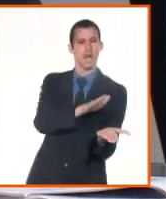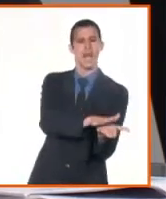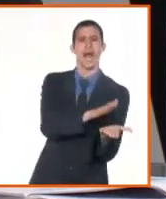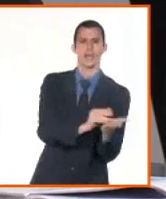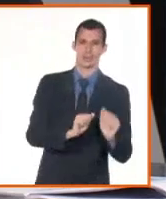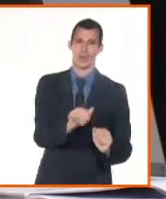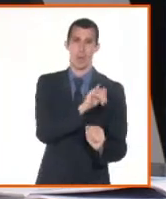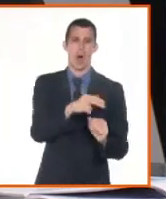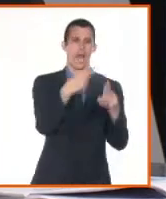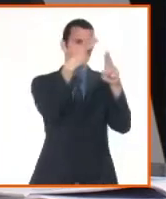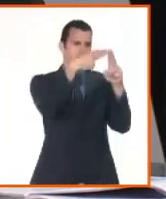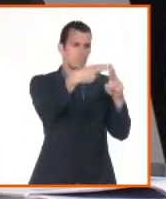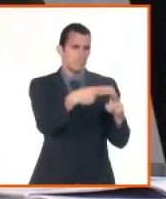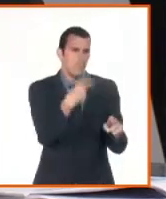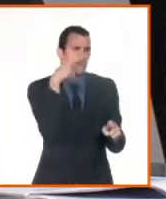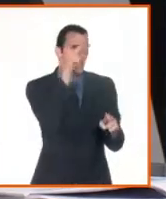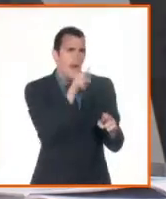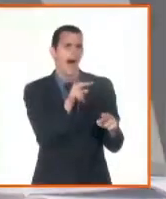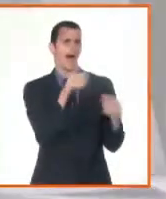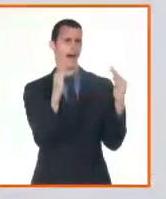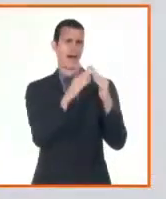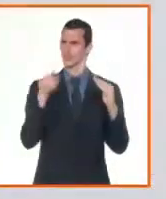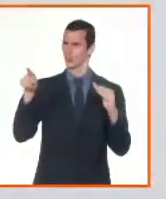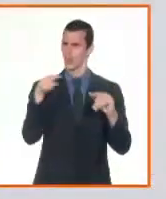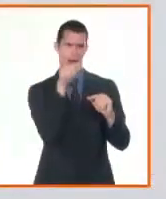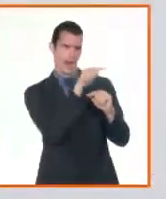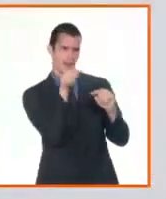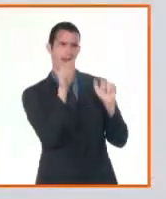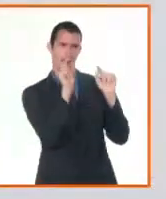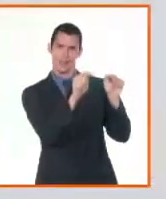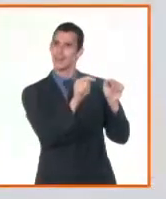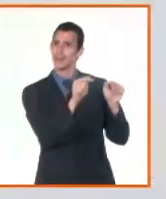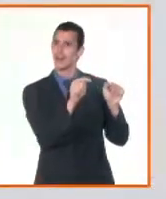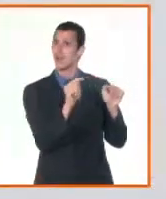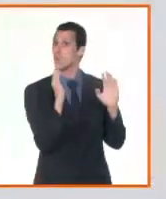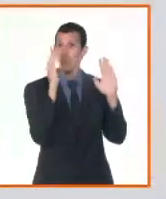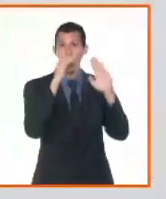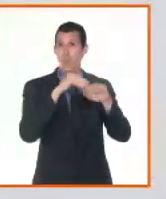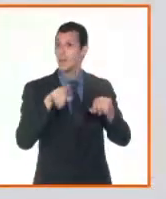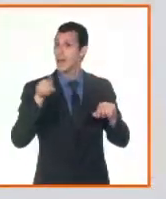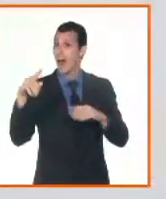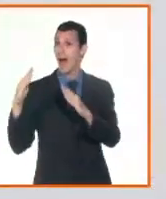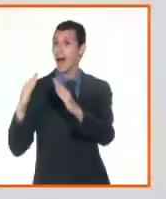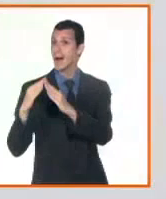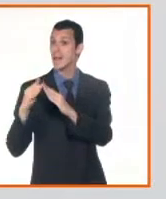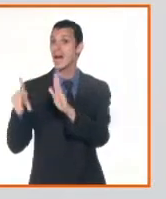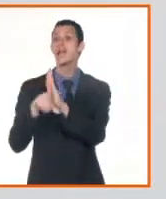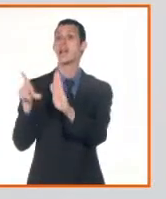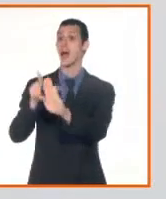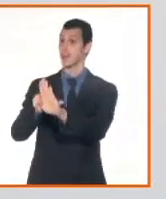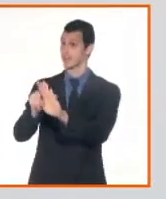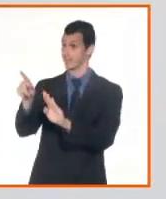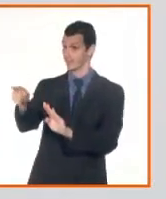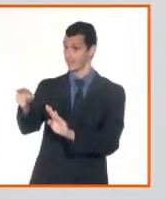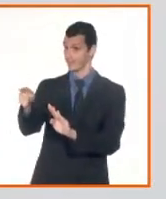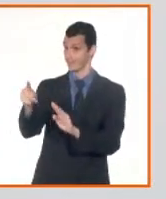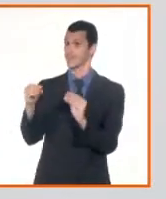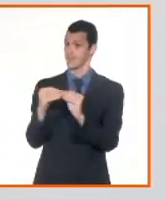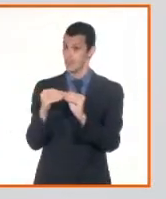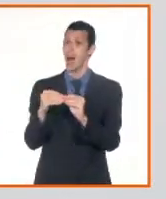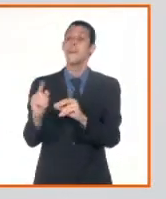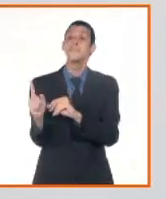funcionarios tienen que velar que la información que le están brindando consta inscrito en el